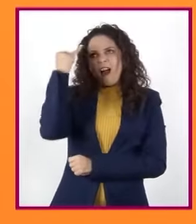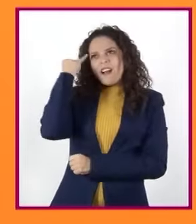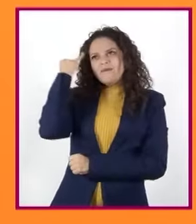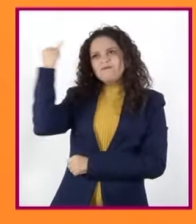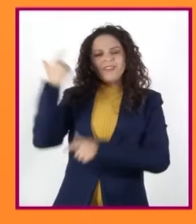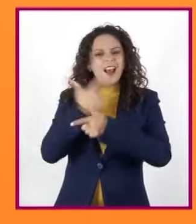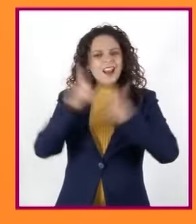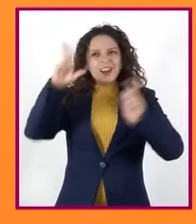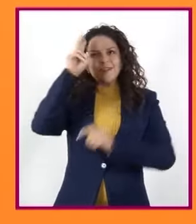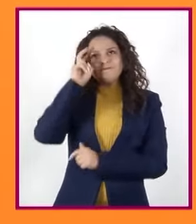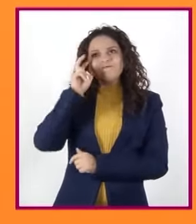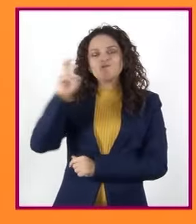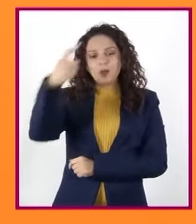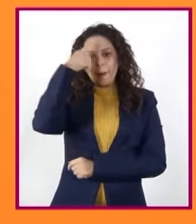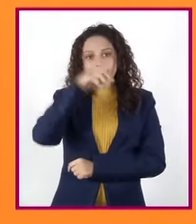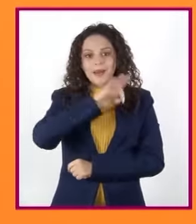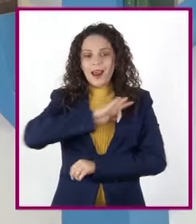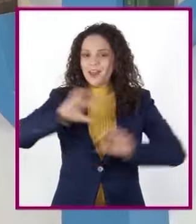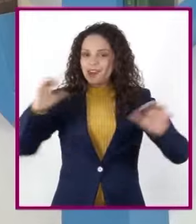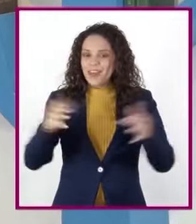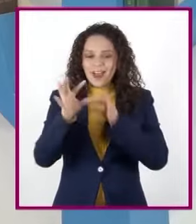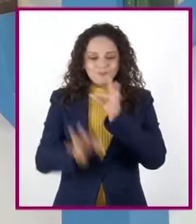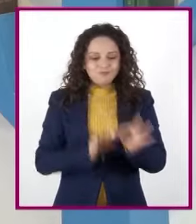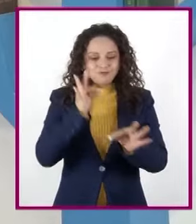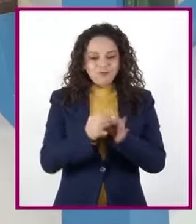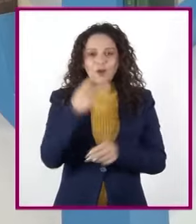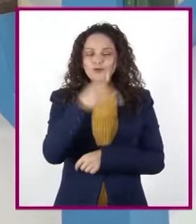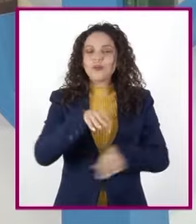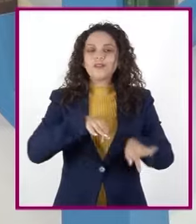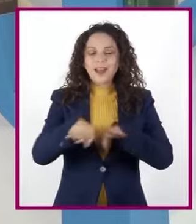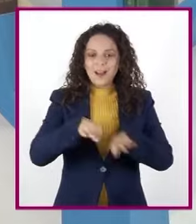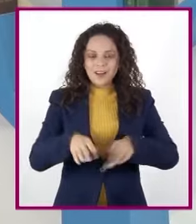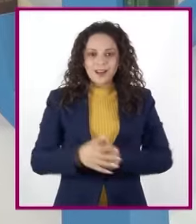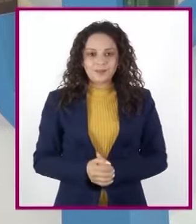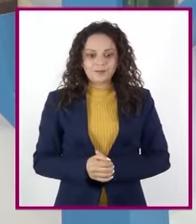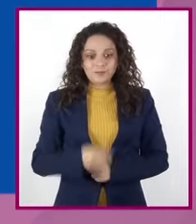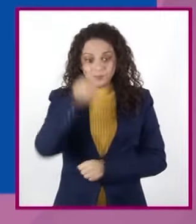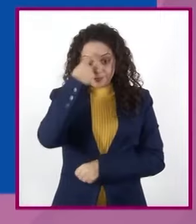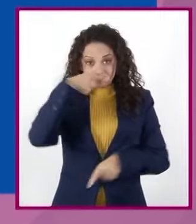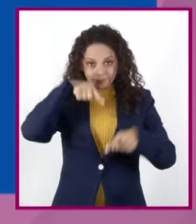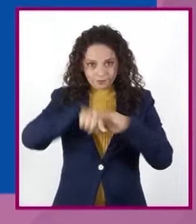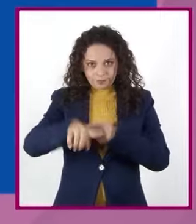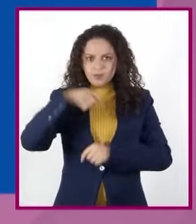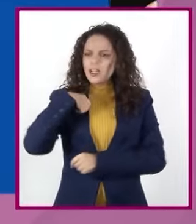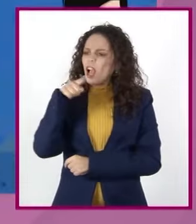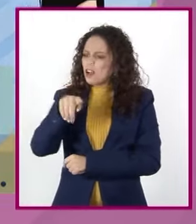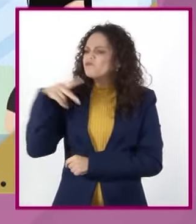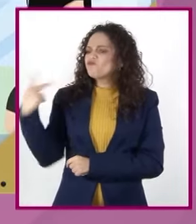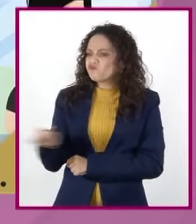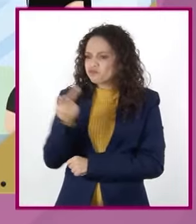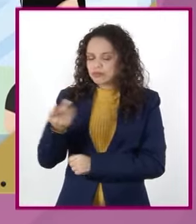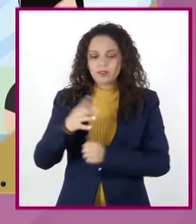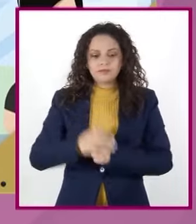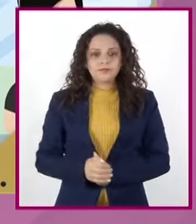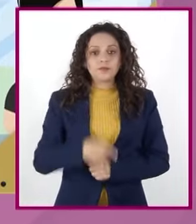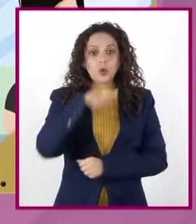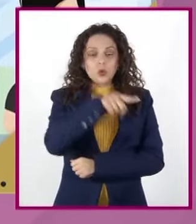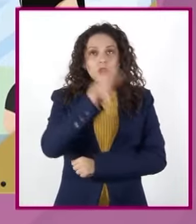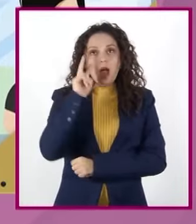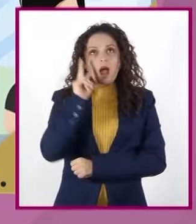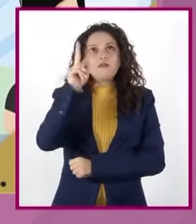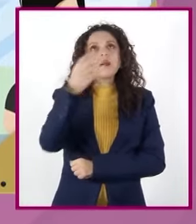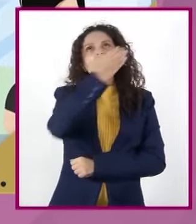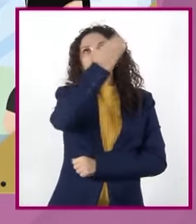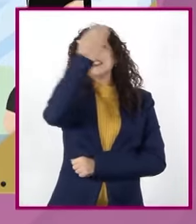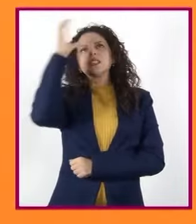un excelente trabajo. Para iniciar, Enrique, te pregunto, ¿alguna vez has observado el cielo y